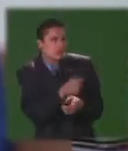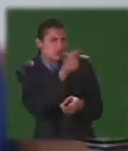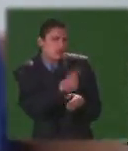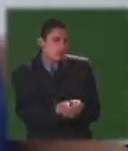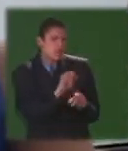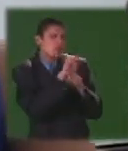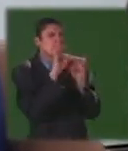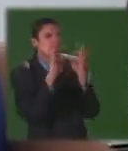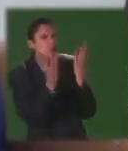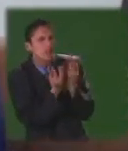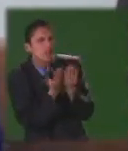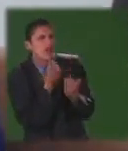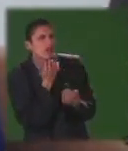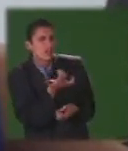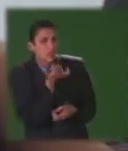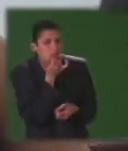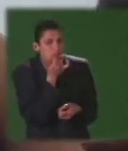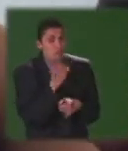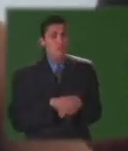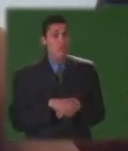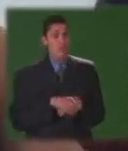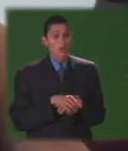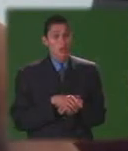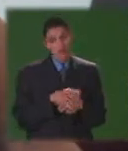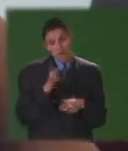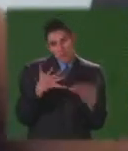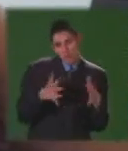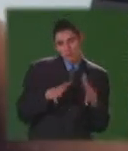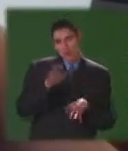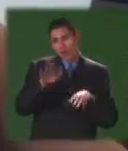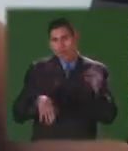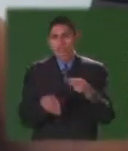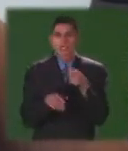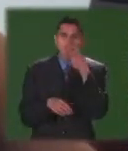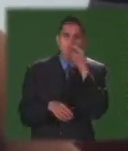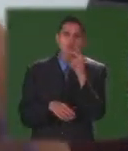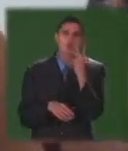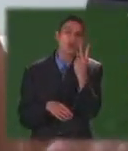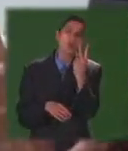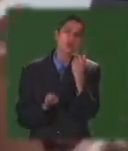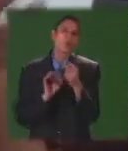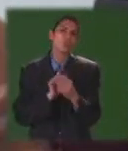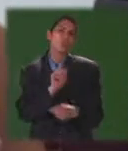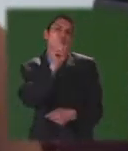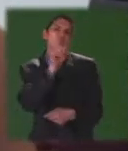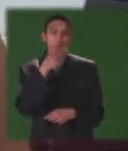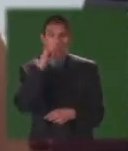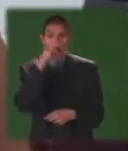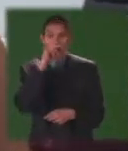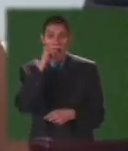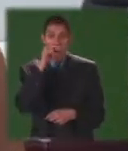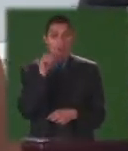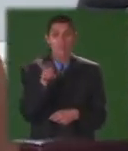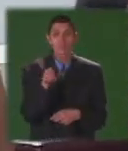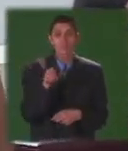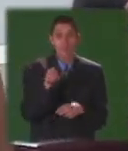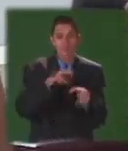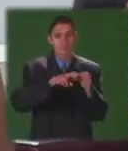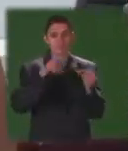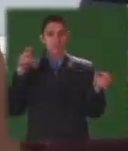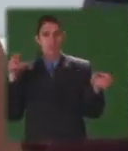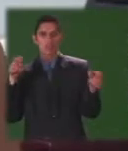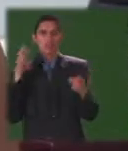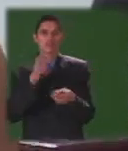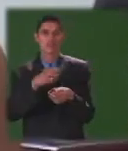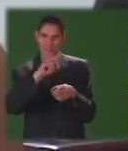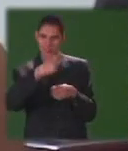-familial identifica que hay tal vez dos o hay un niño que desertó en segundo de